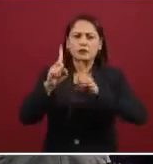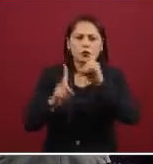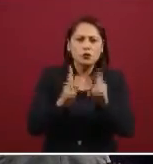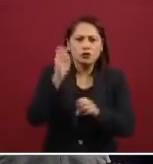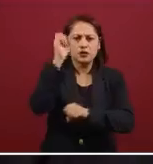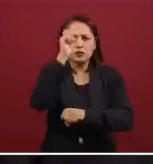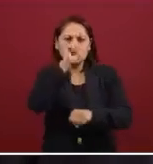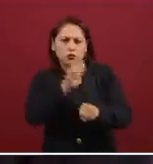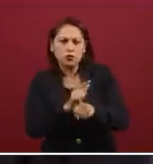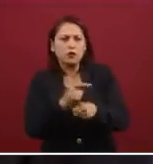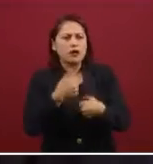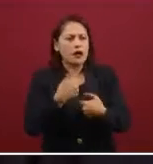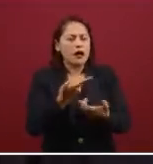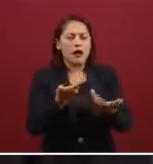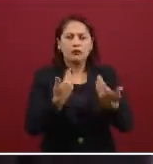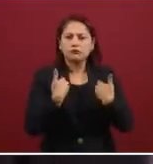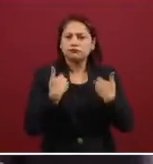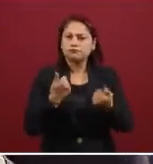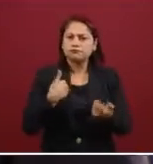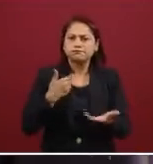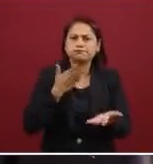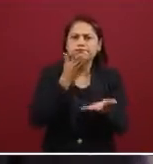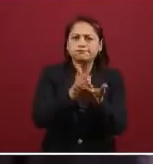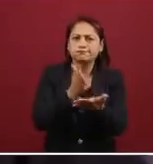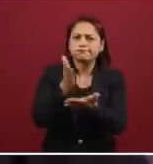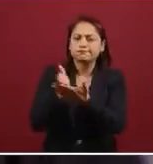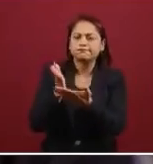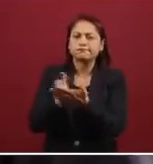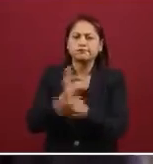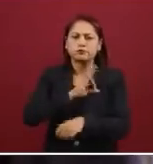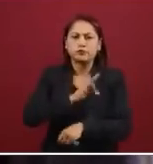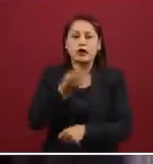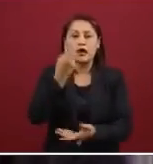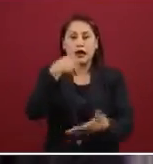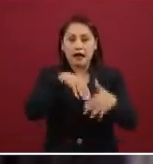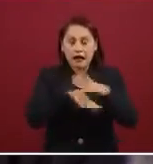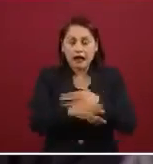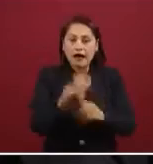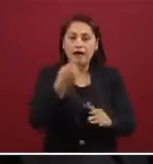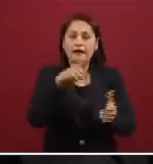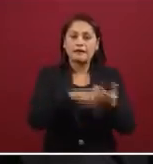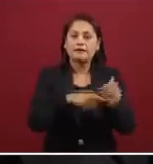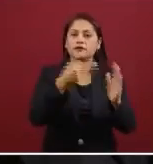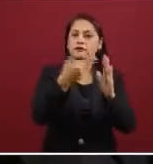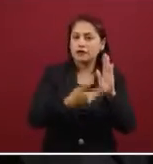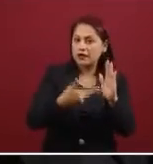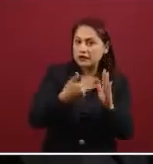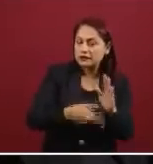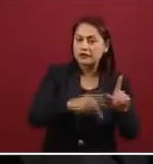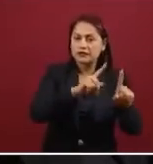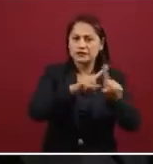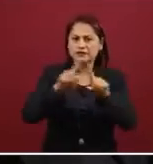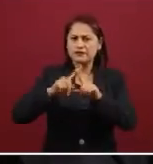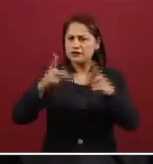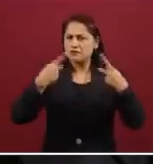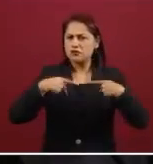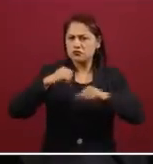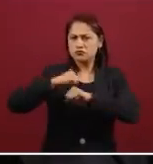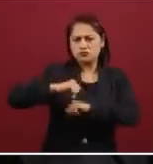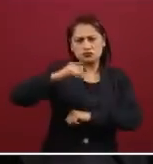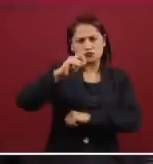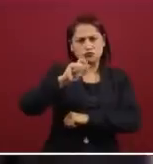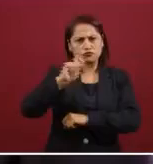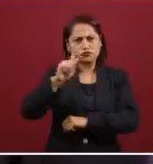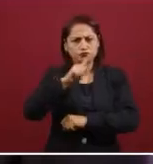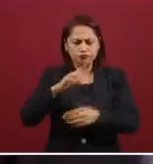región y lograr a partir de talleres con creadores, con promotores culturales, se va a